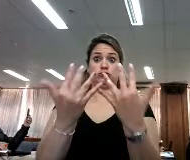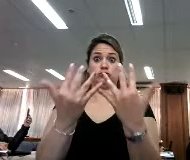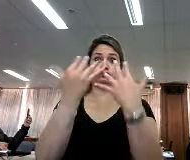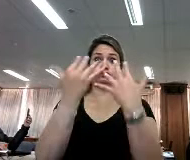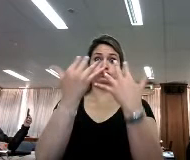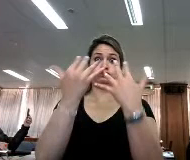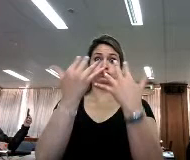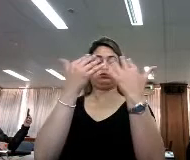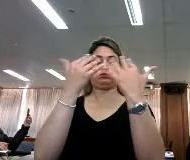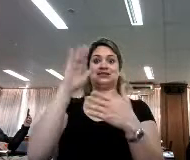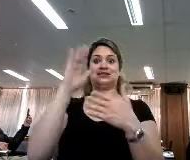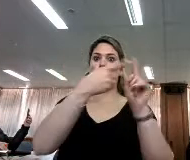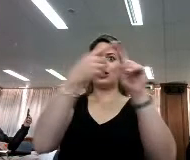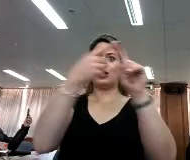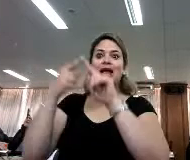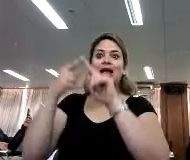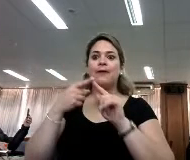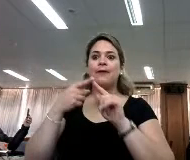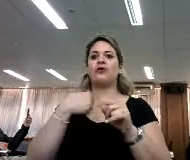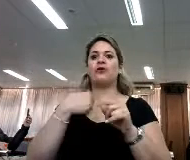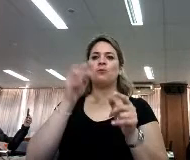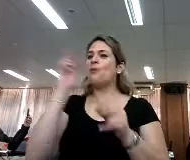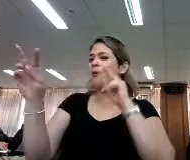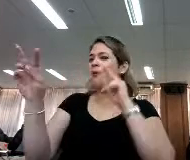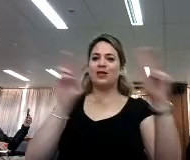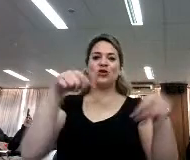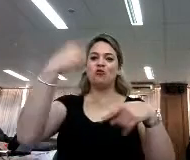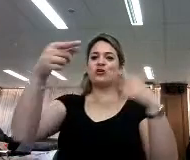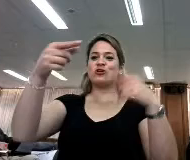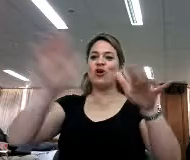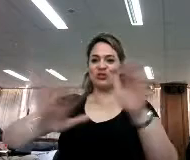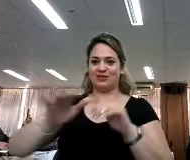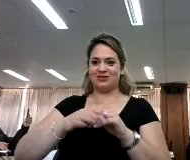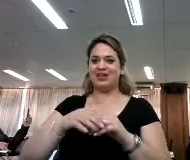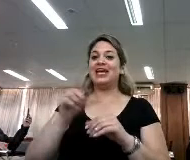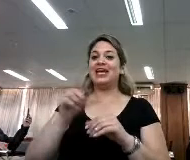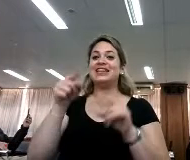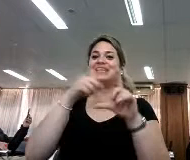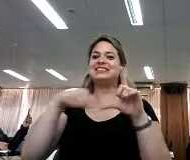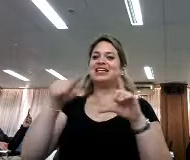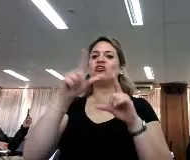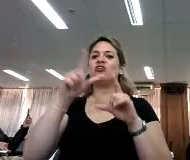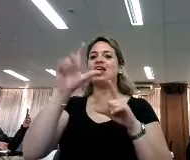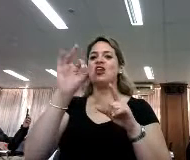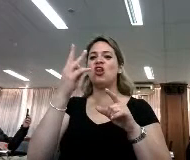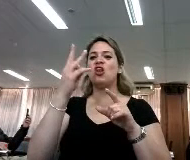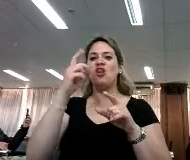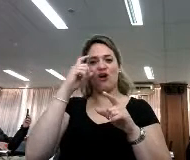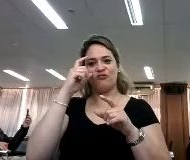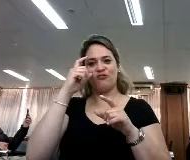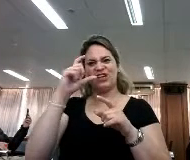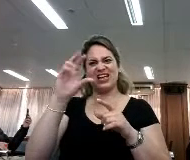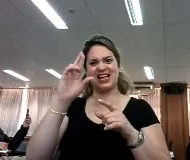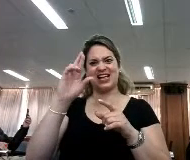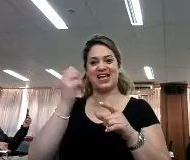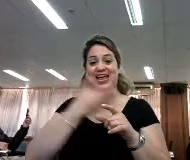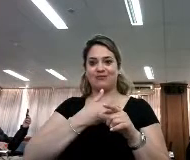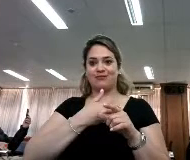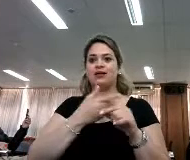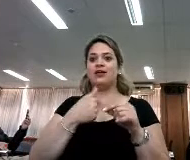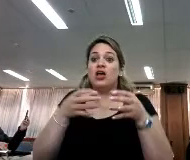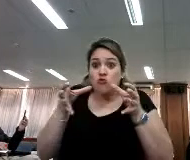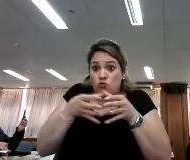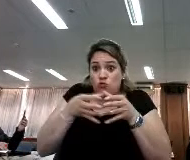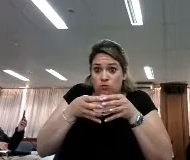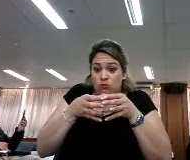estamos todos conectados y todos vemos lo que hace el otro. Quizá en este círculo de Lovecraft, pues nada más eran un círculo pequeño que entre ellos se